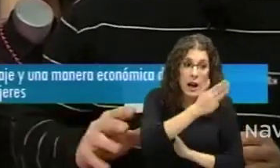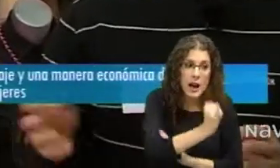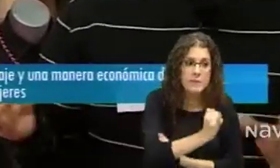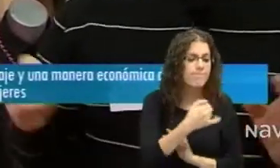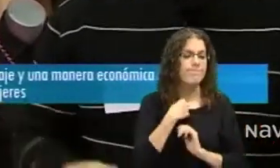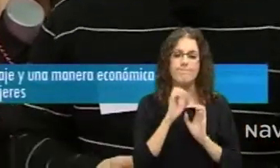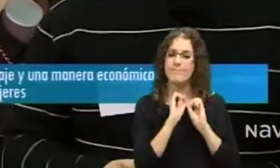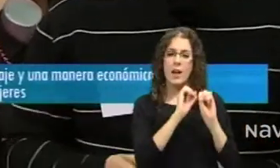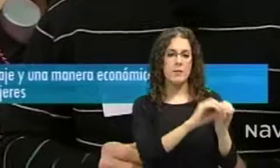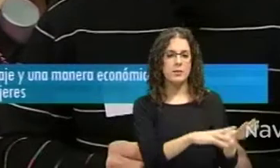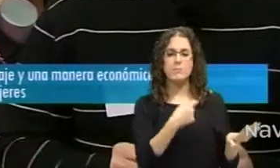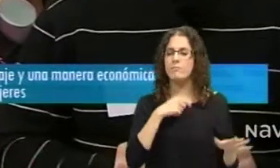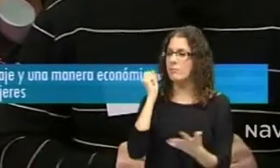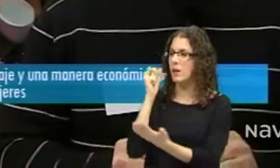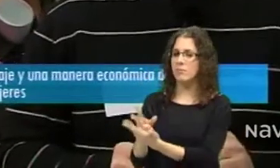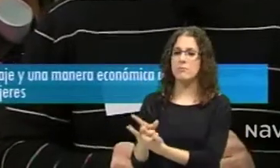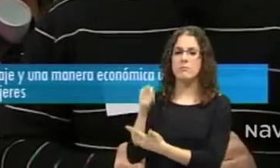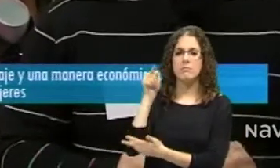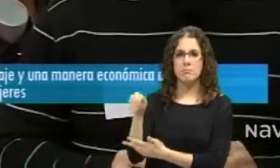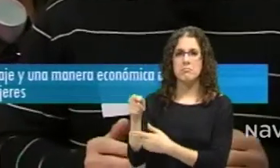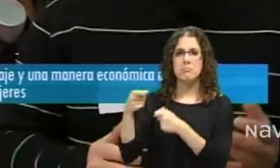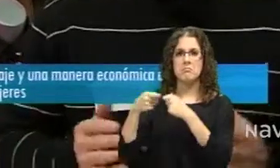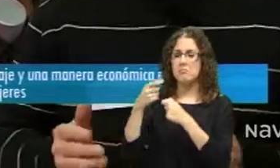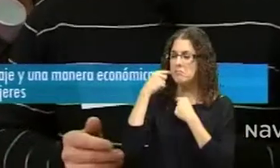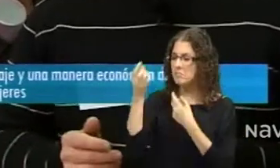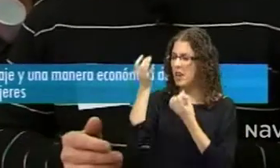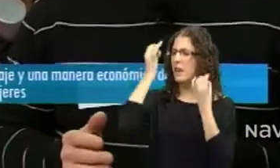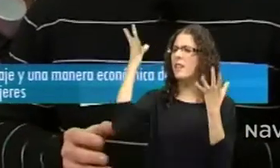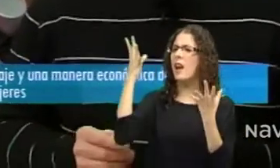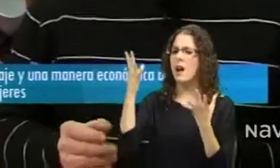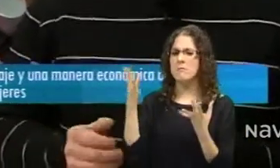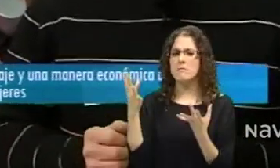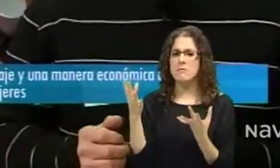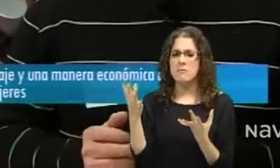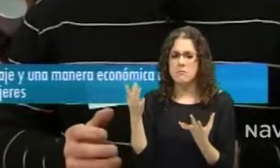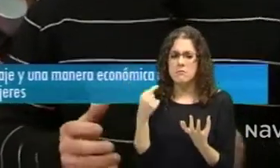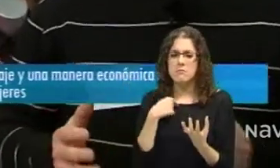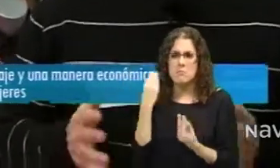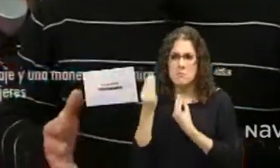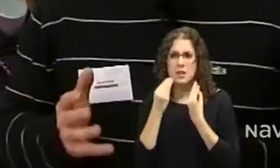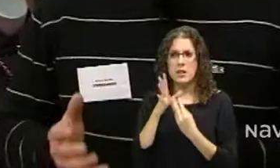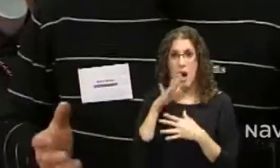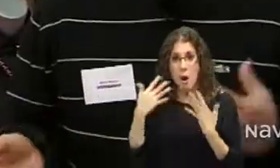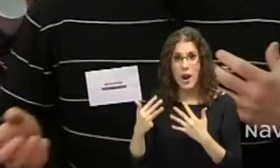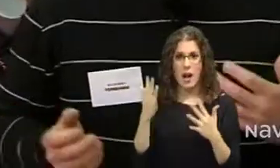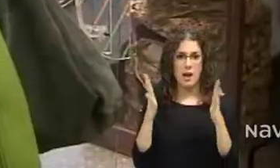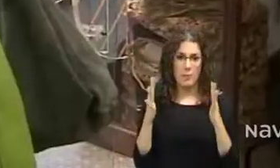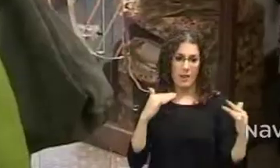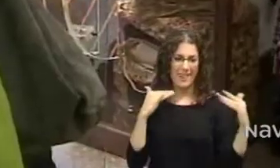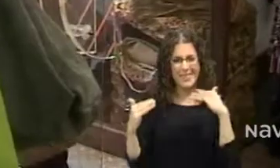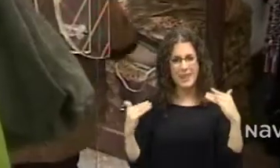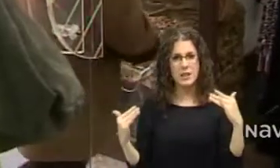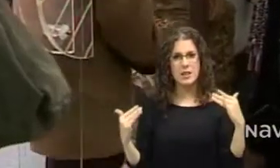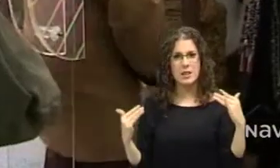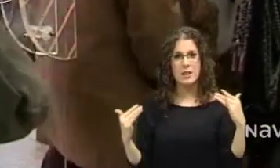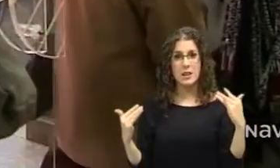lo dejé y aposté por esto porque me pareció una idea fundamental en tiempos de crisis, porque en tiempos de crisis a la gente le